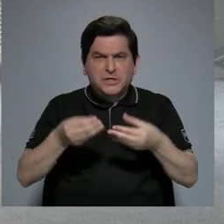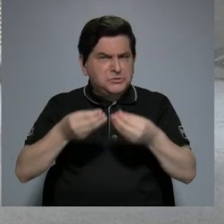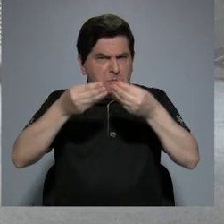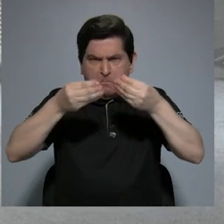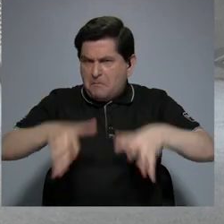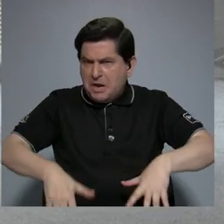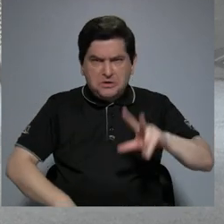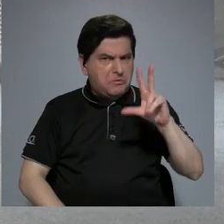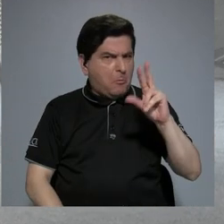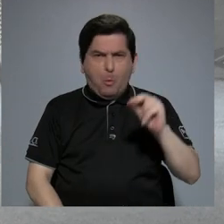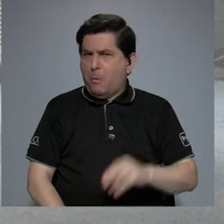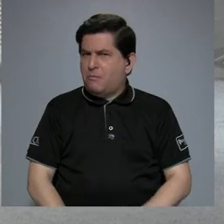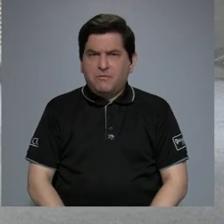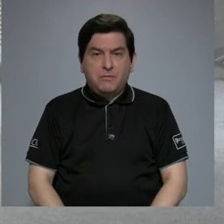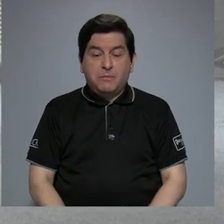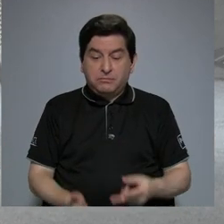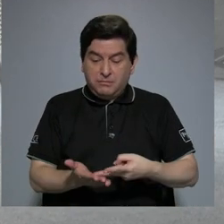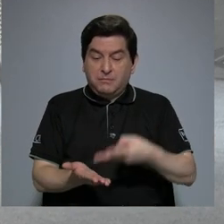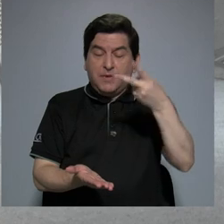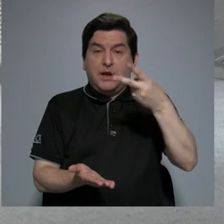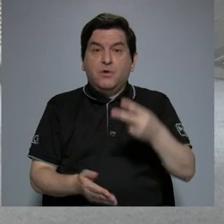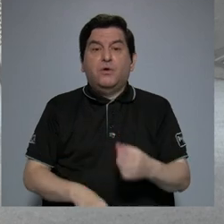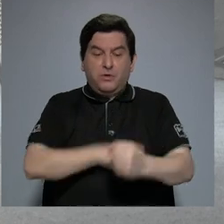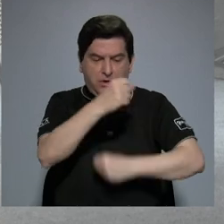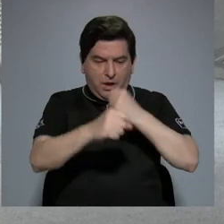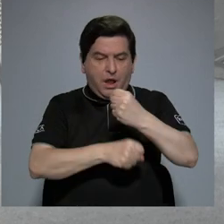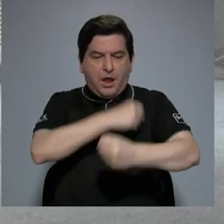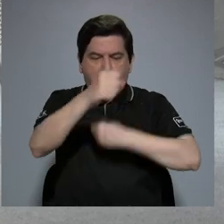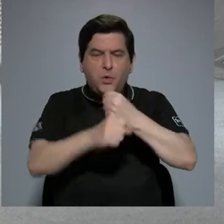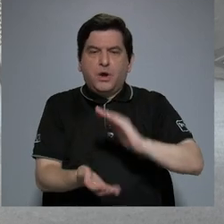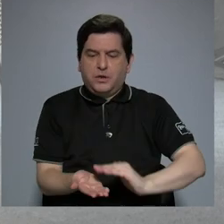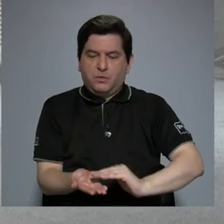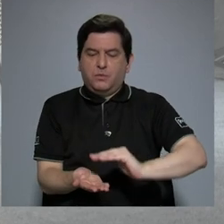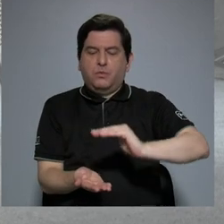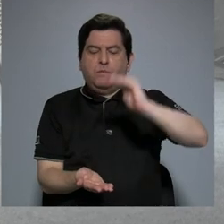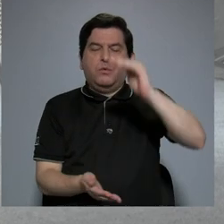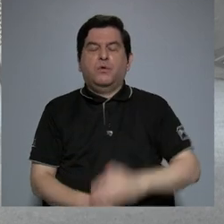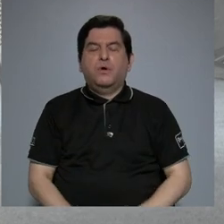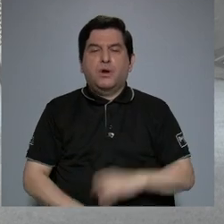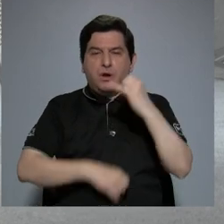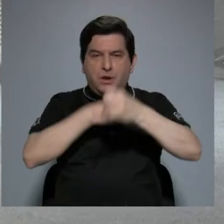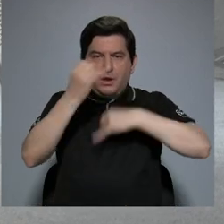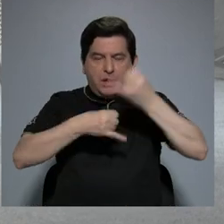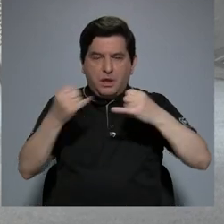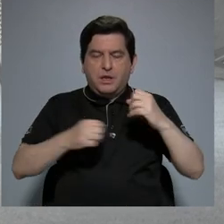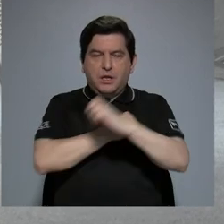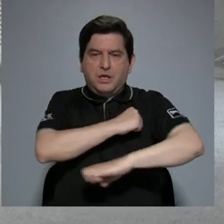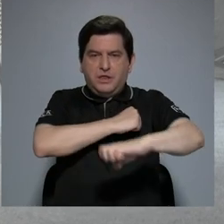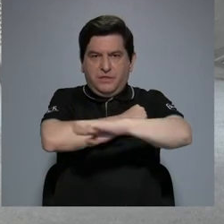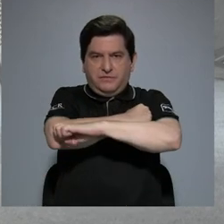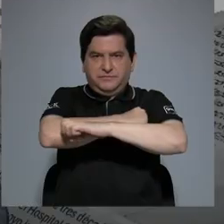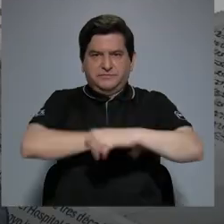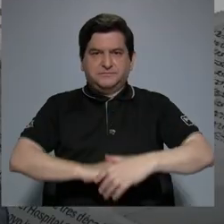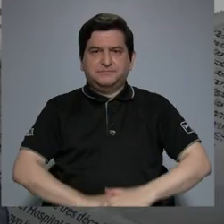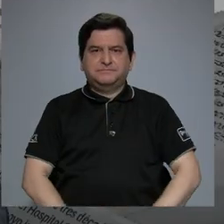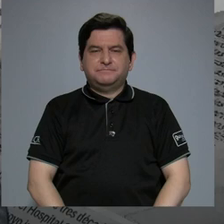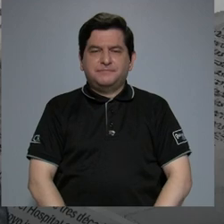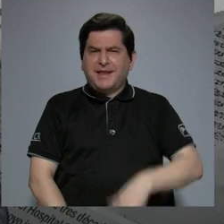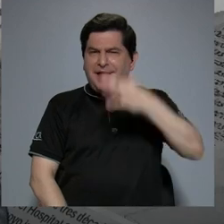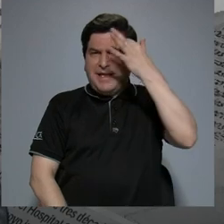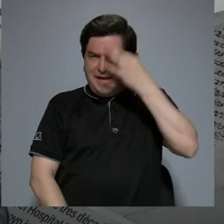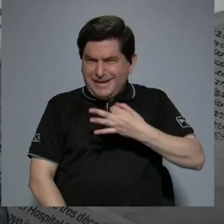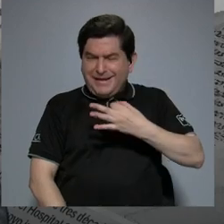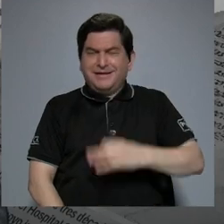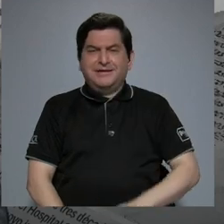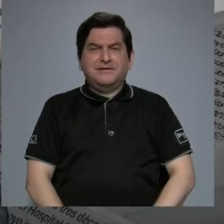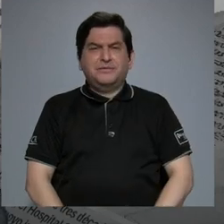han perdido, más bien se han enriquecido año a año en lenguas extranjeras. Creo que estamos